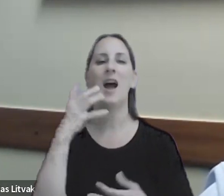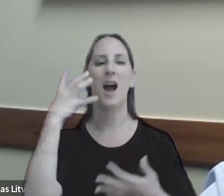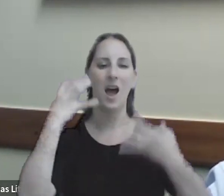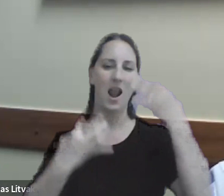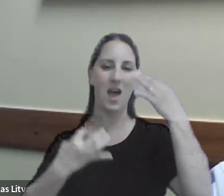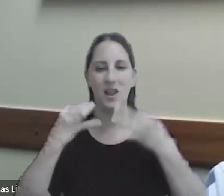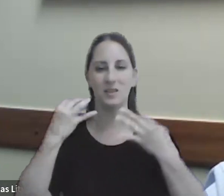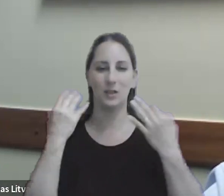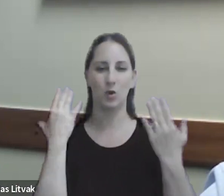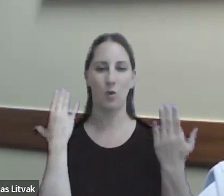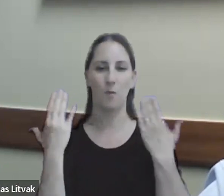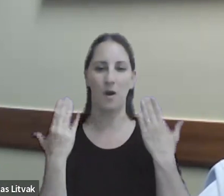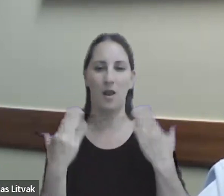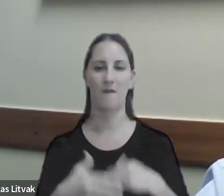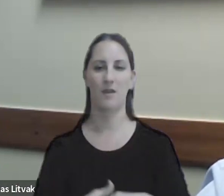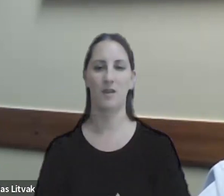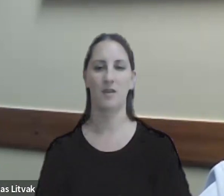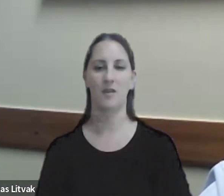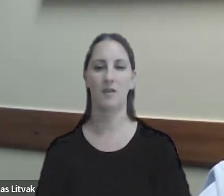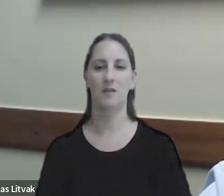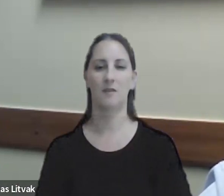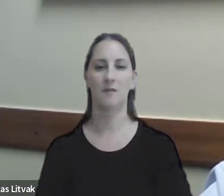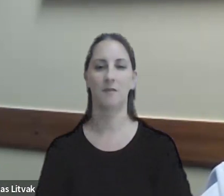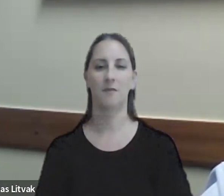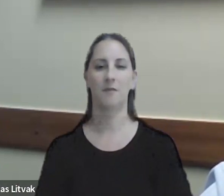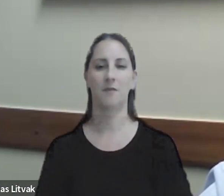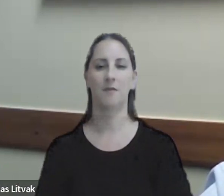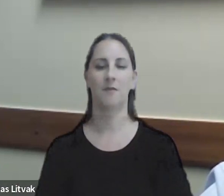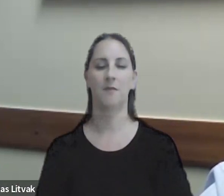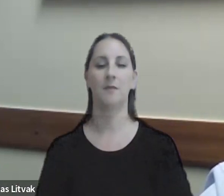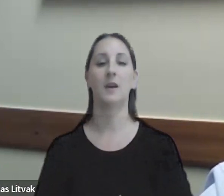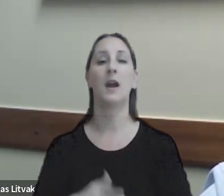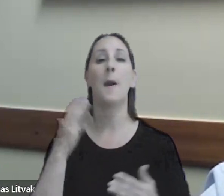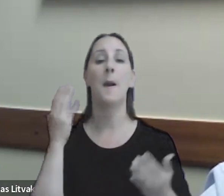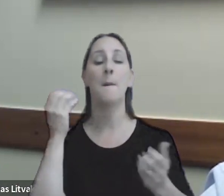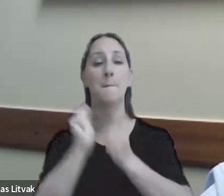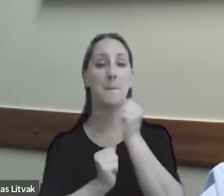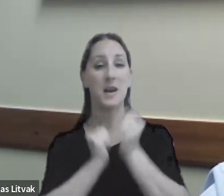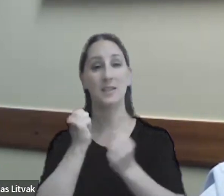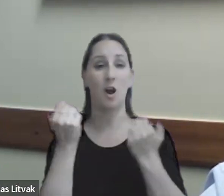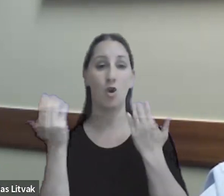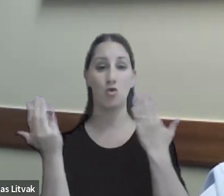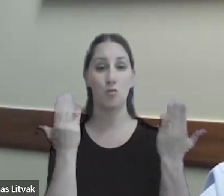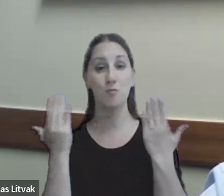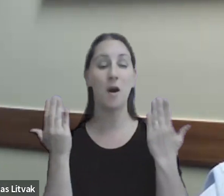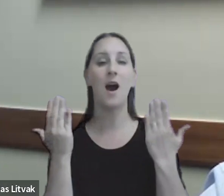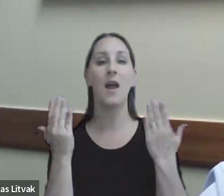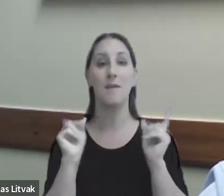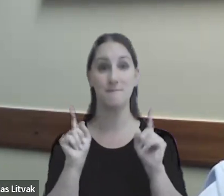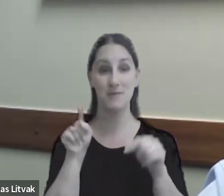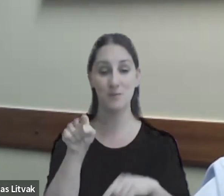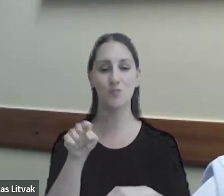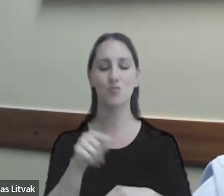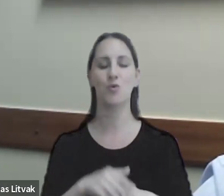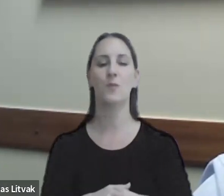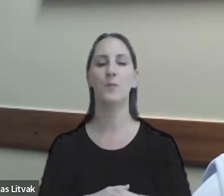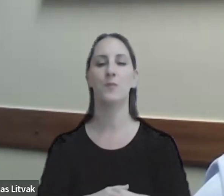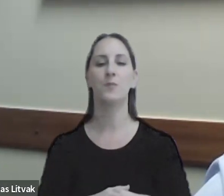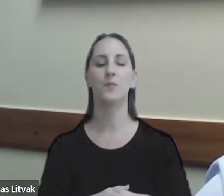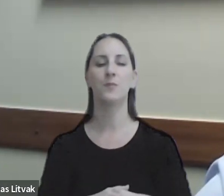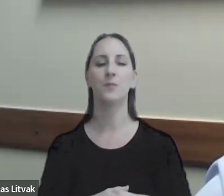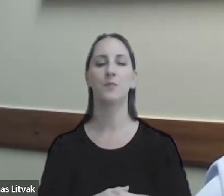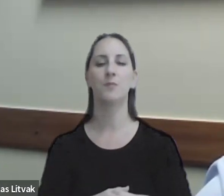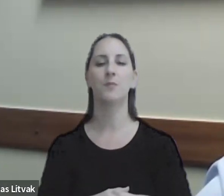comparabilidad y entender si las empresas comparables con las cuales se está utilizando que por lo general